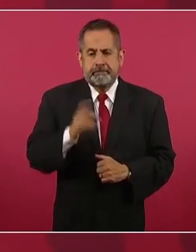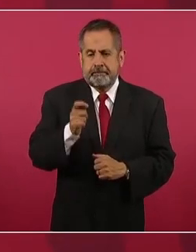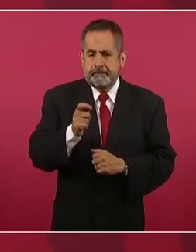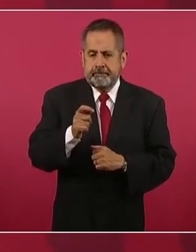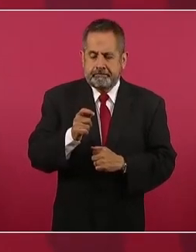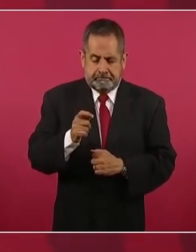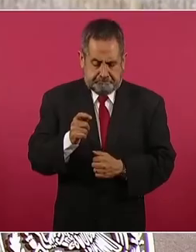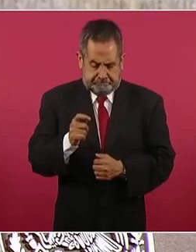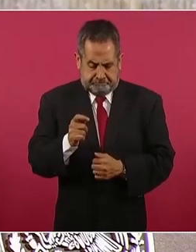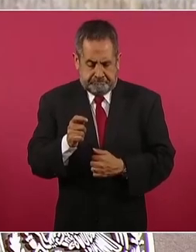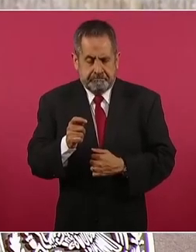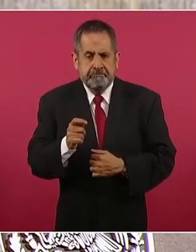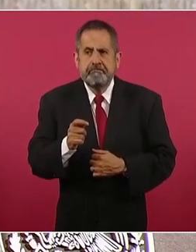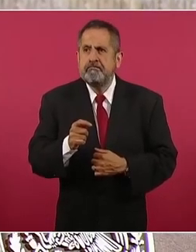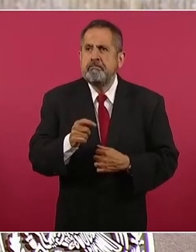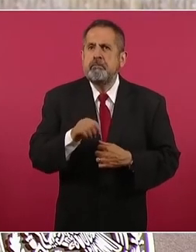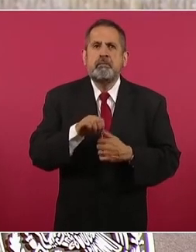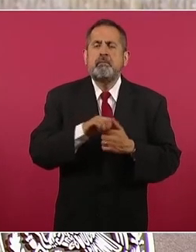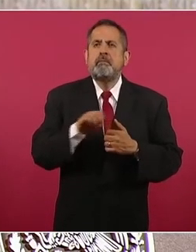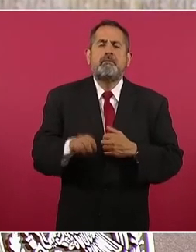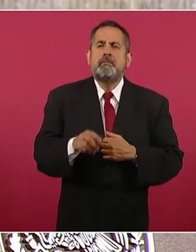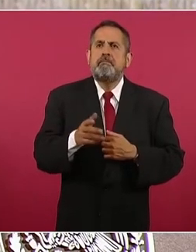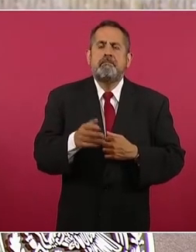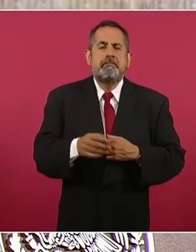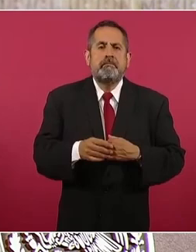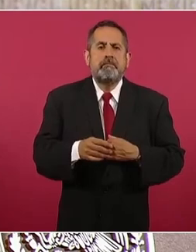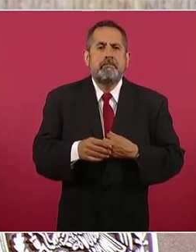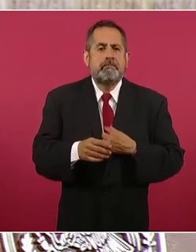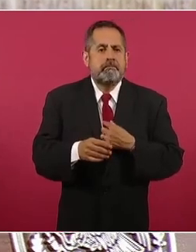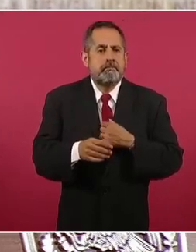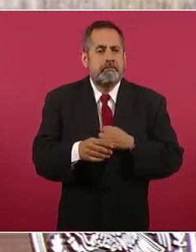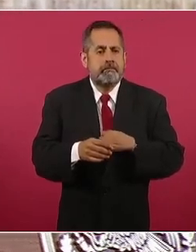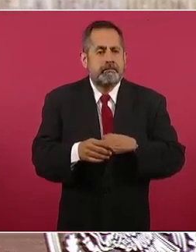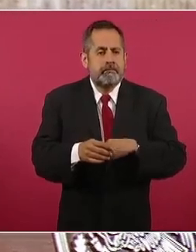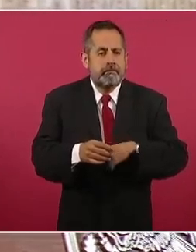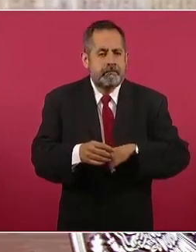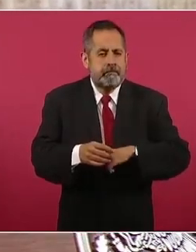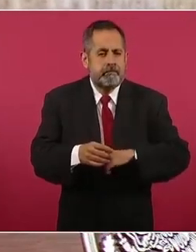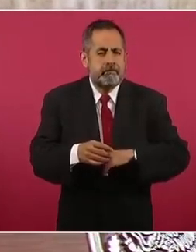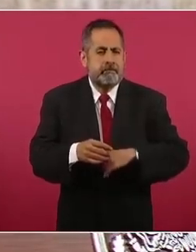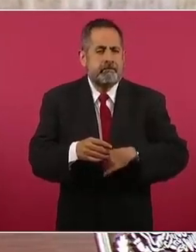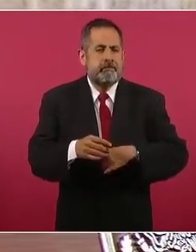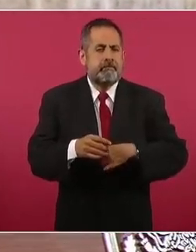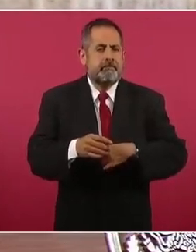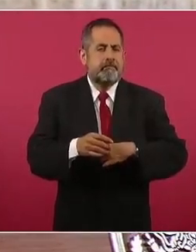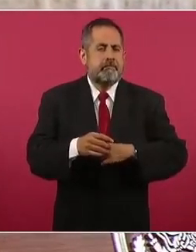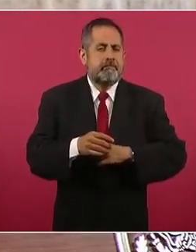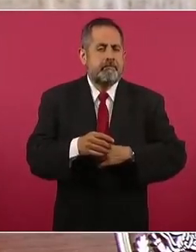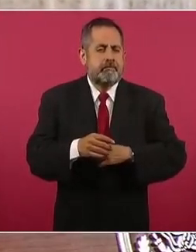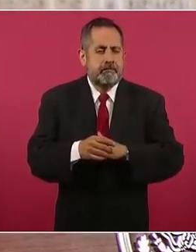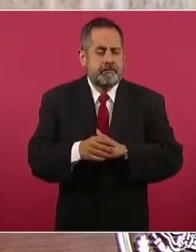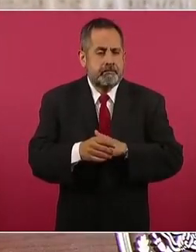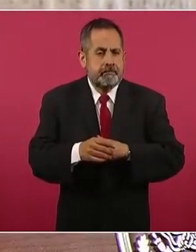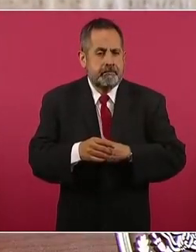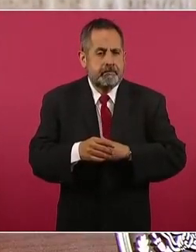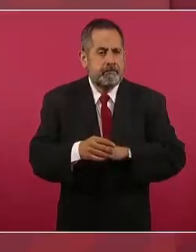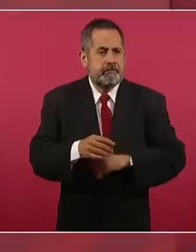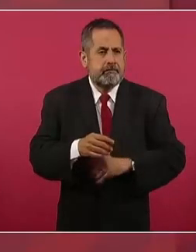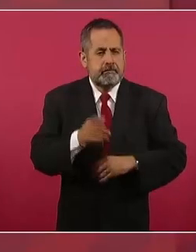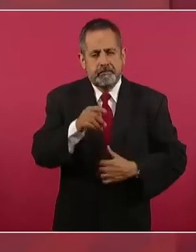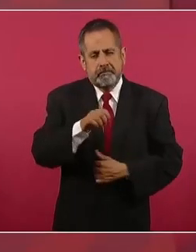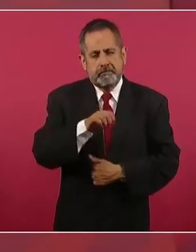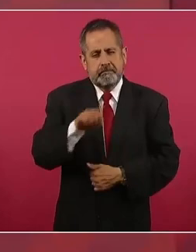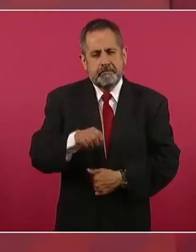menos la prueba de